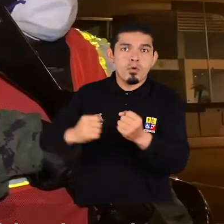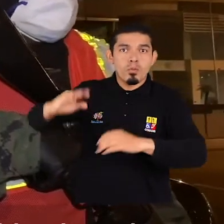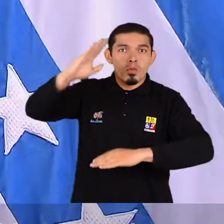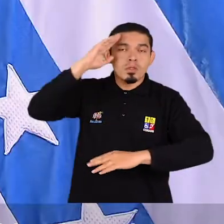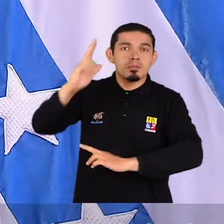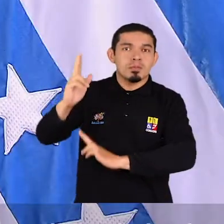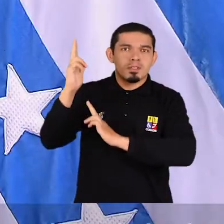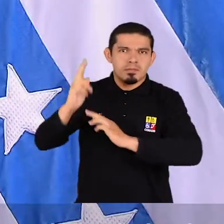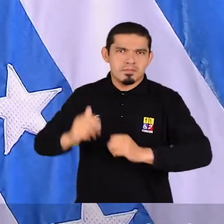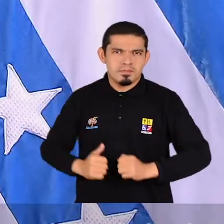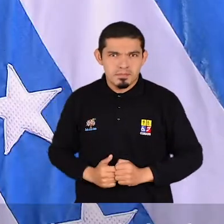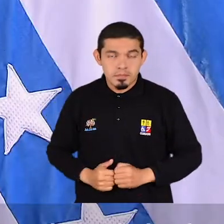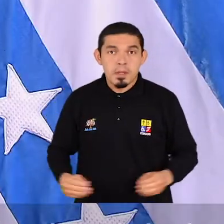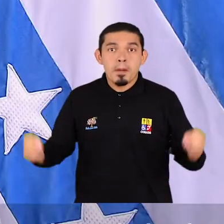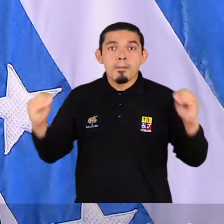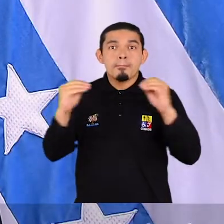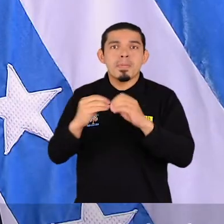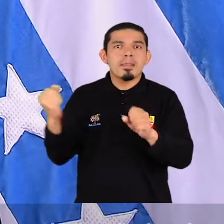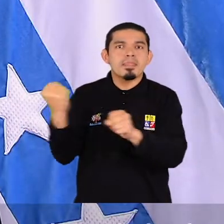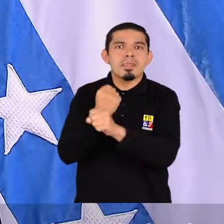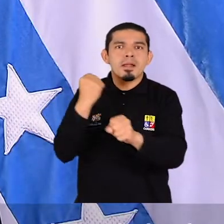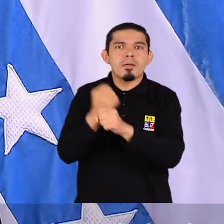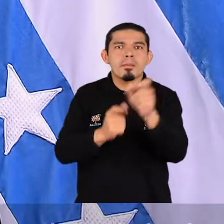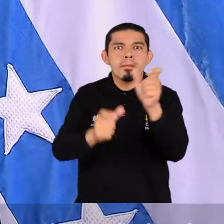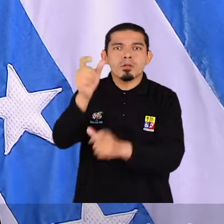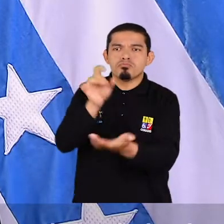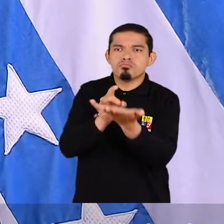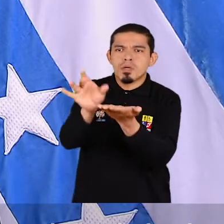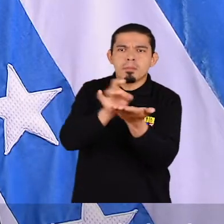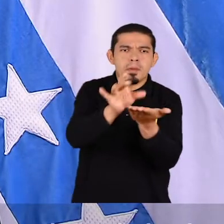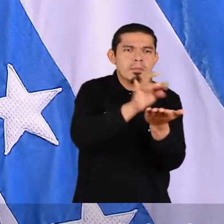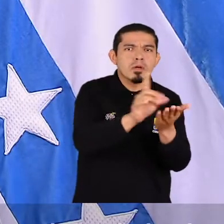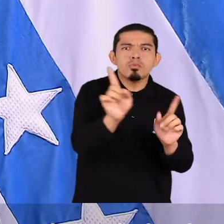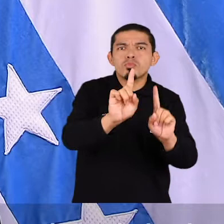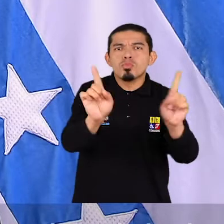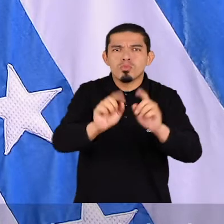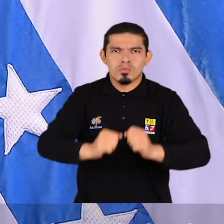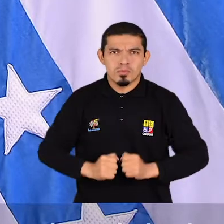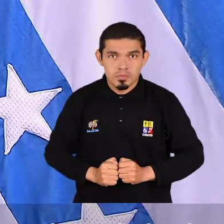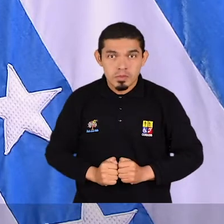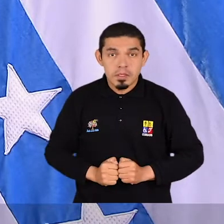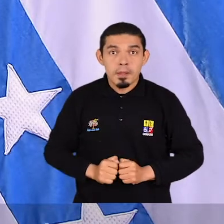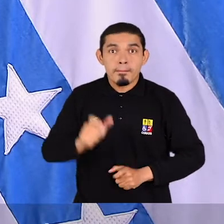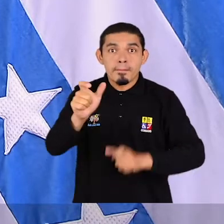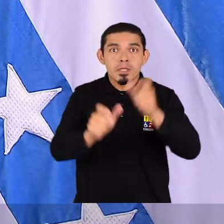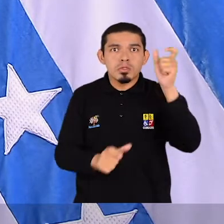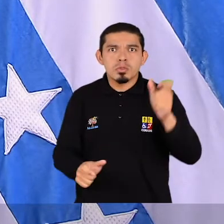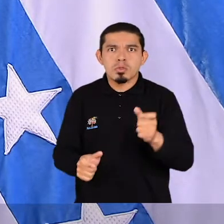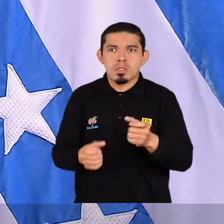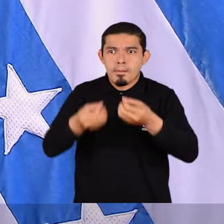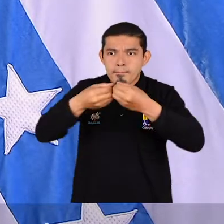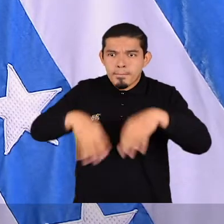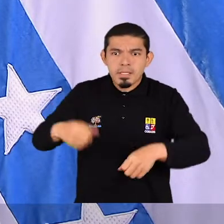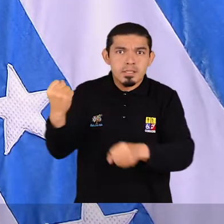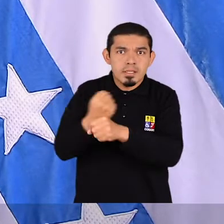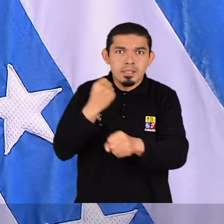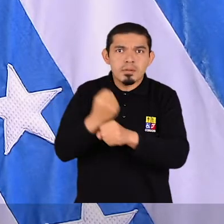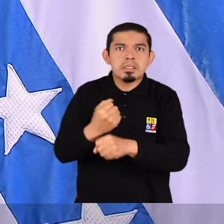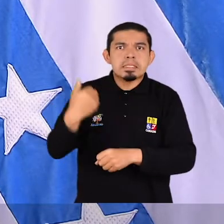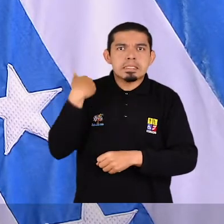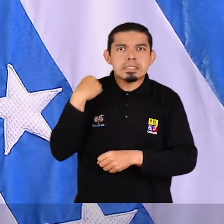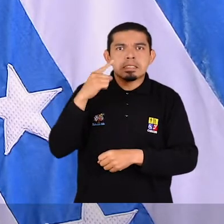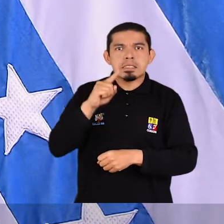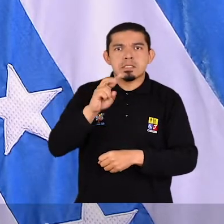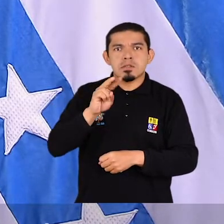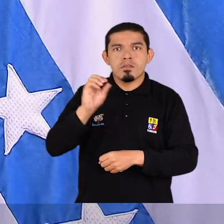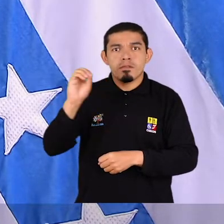Armadas. Trabajamos para que las personas no sean desalojadas por los arrendatarios, que quienes se queden sin empleo tengan hasta 120 días